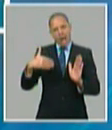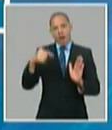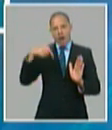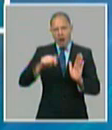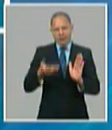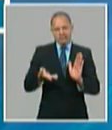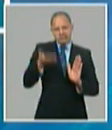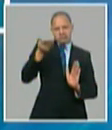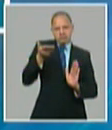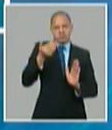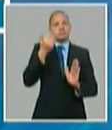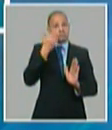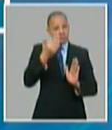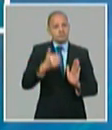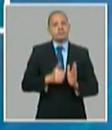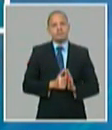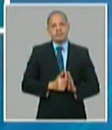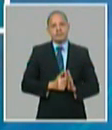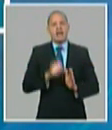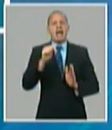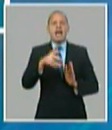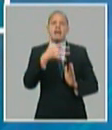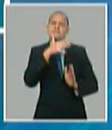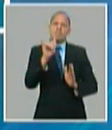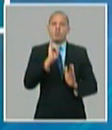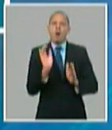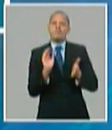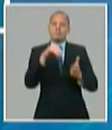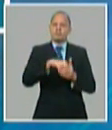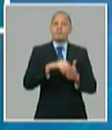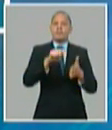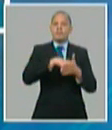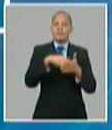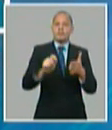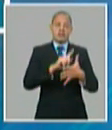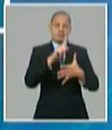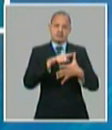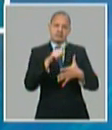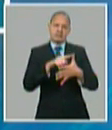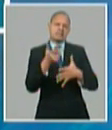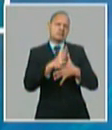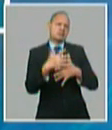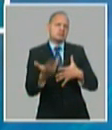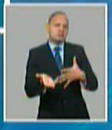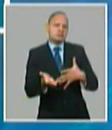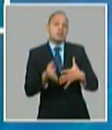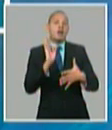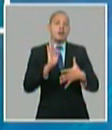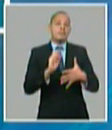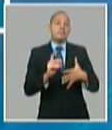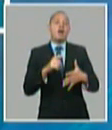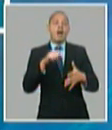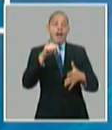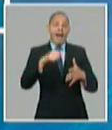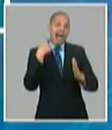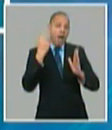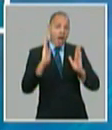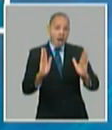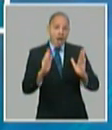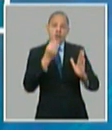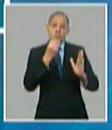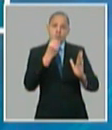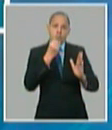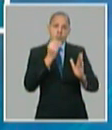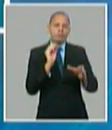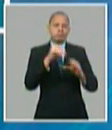este pudiera decir que es un quinto objetivo del plan crecer las inversiones con respecto al 2020 en el entorno de